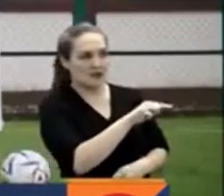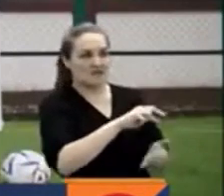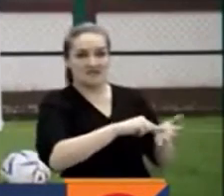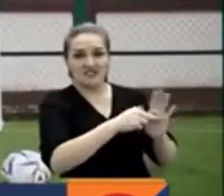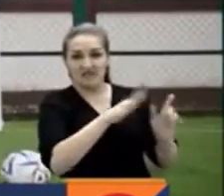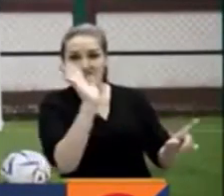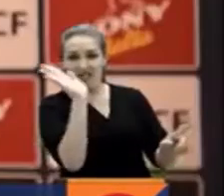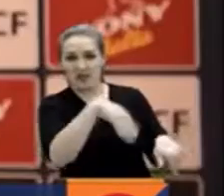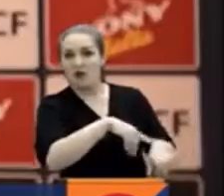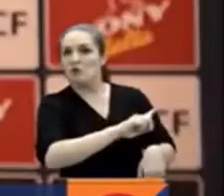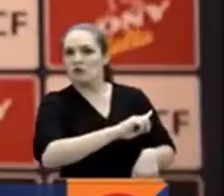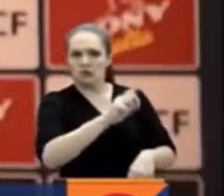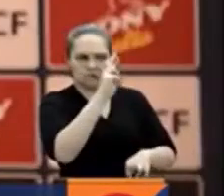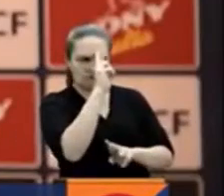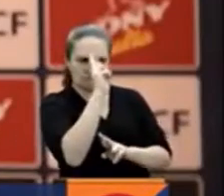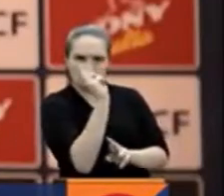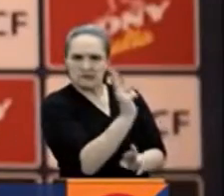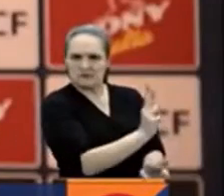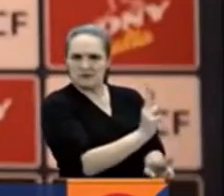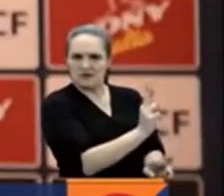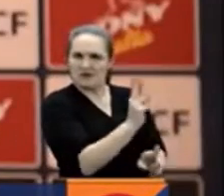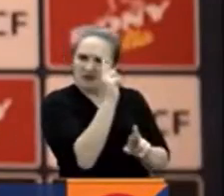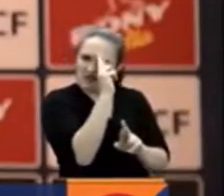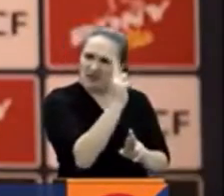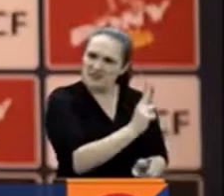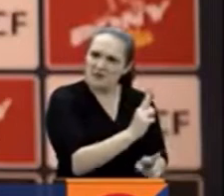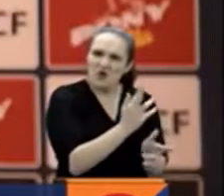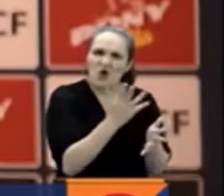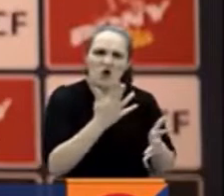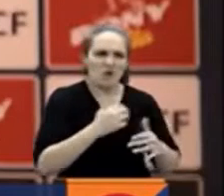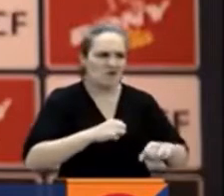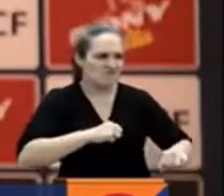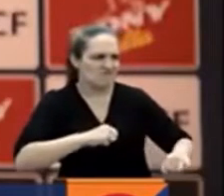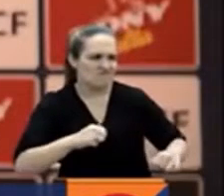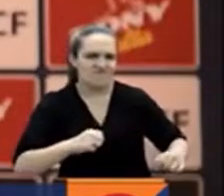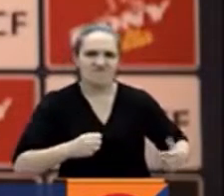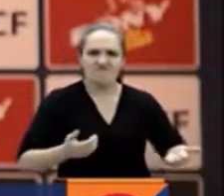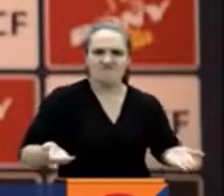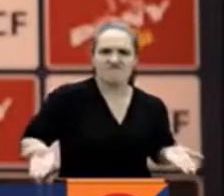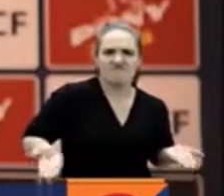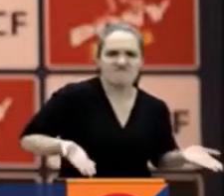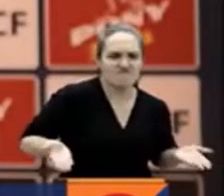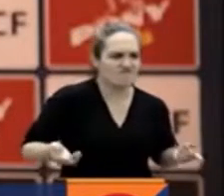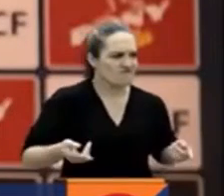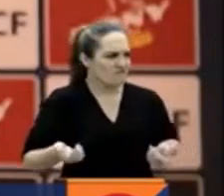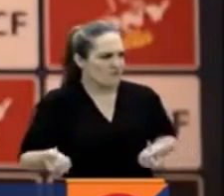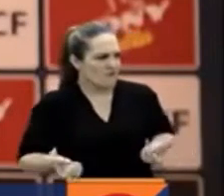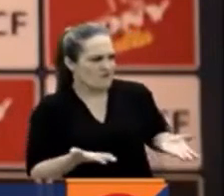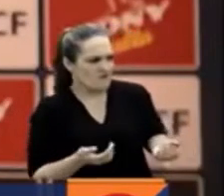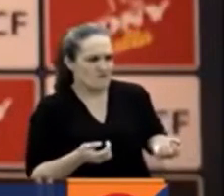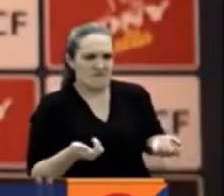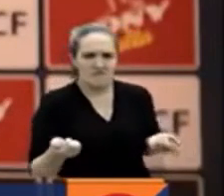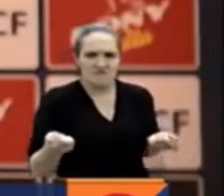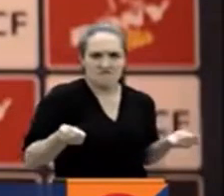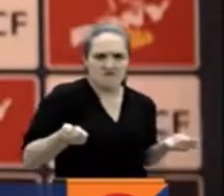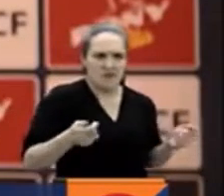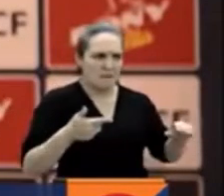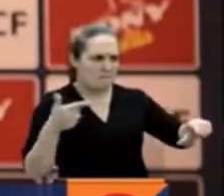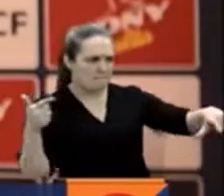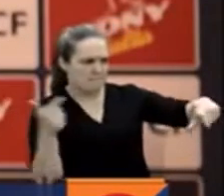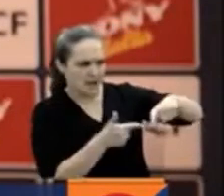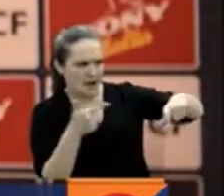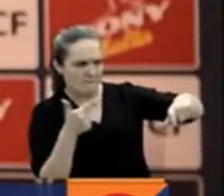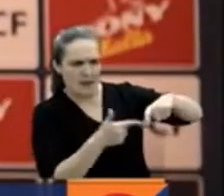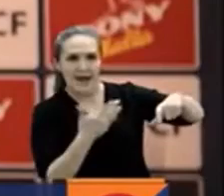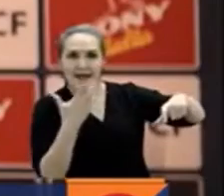Y la mejor forma de respetar al rival es corriendo, teniéndole la pelota, llegándoles al arco